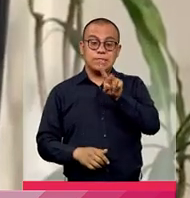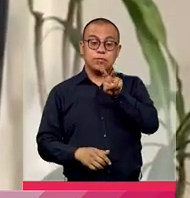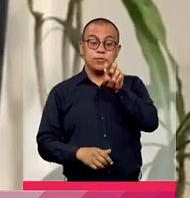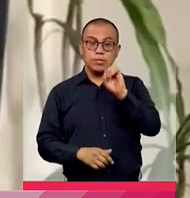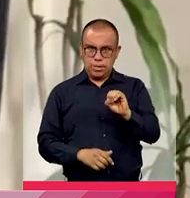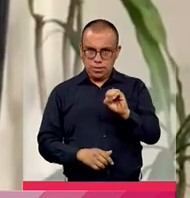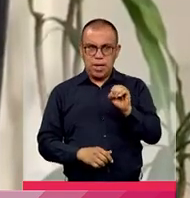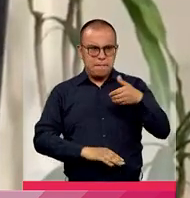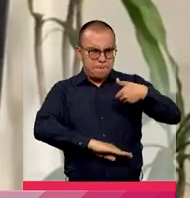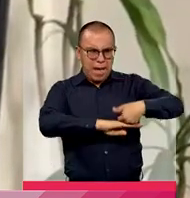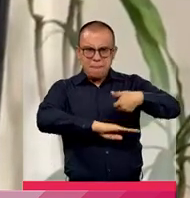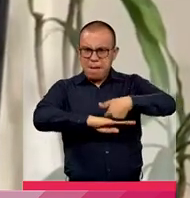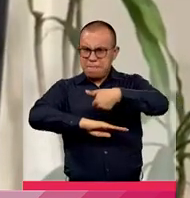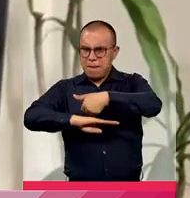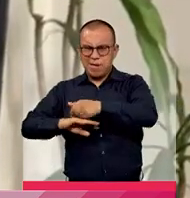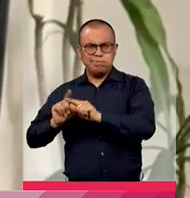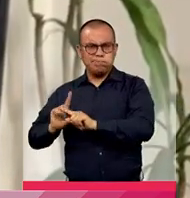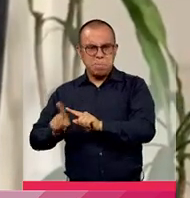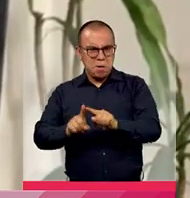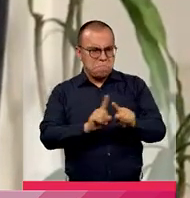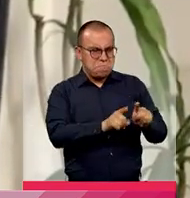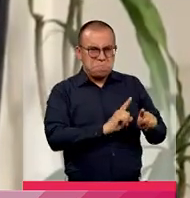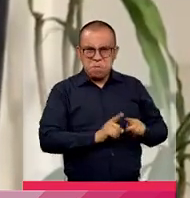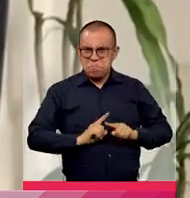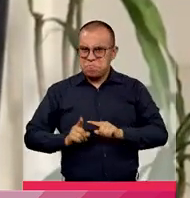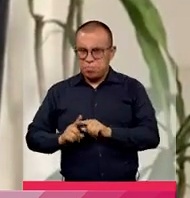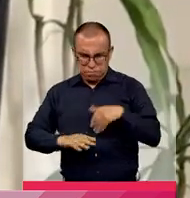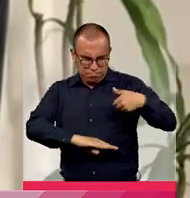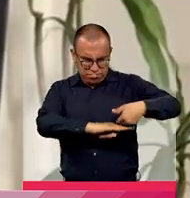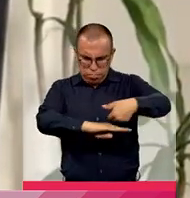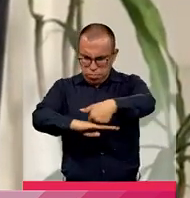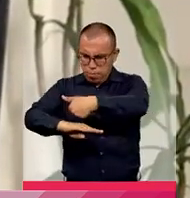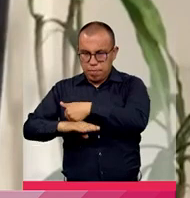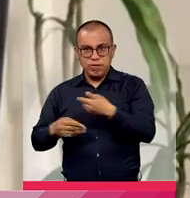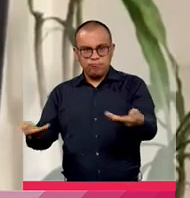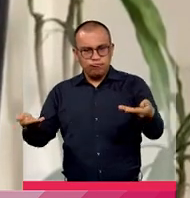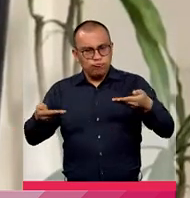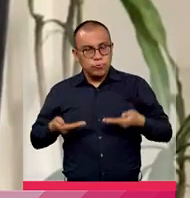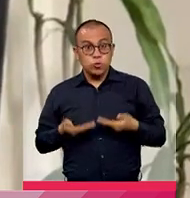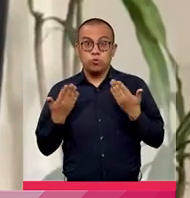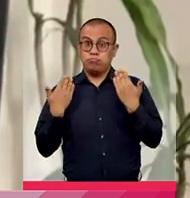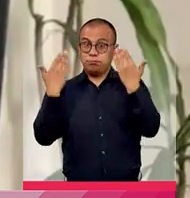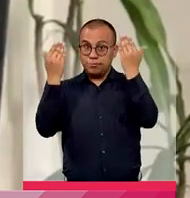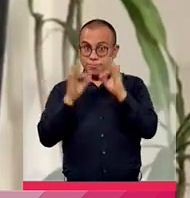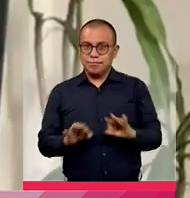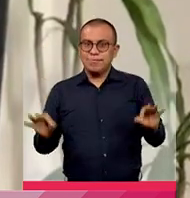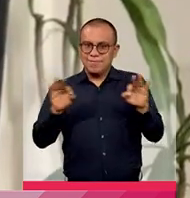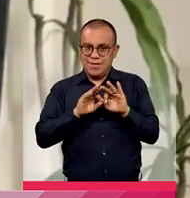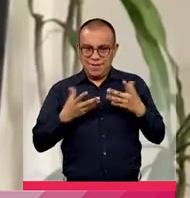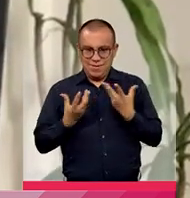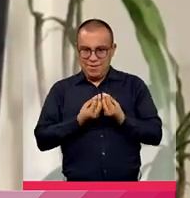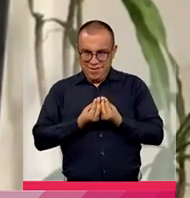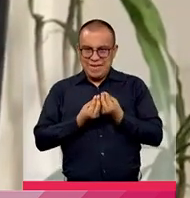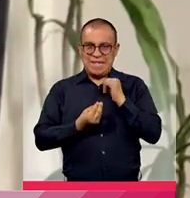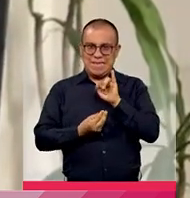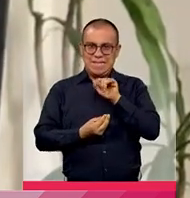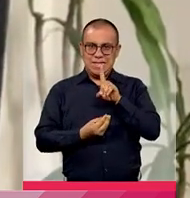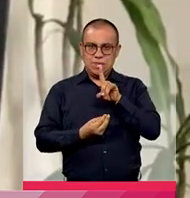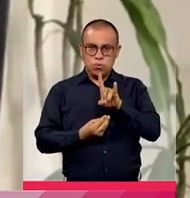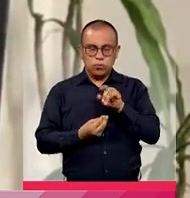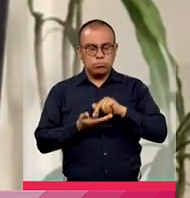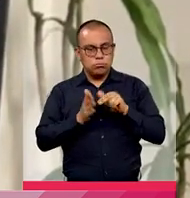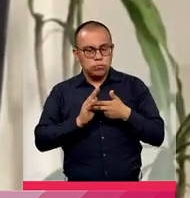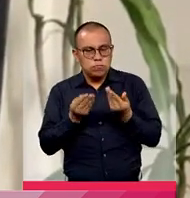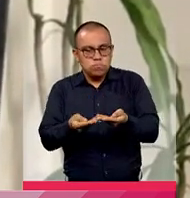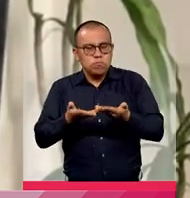ofertas de diferentes oferentes, diferentes proponentes. Eso es muy importante para el IDU, es muy importante para nosotros en la medida que nos